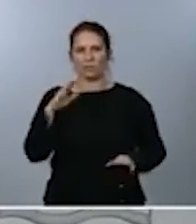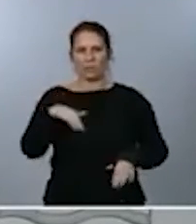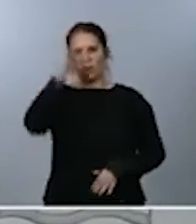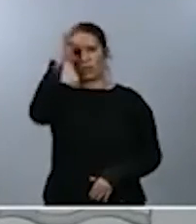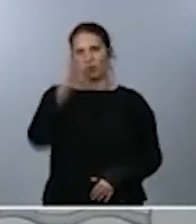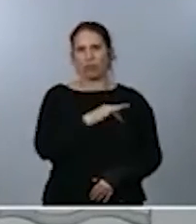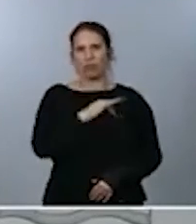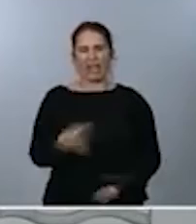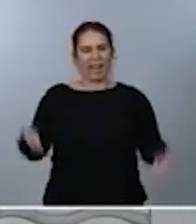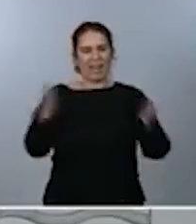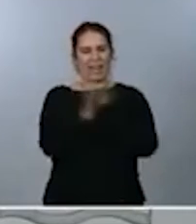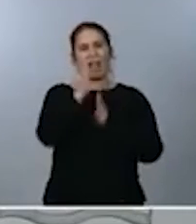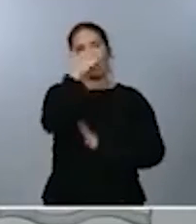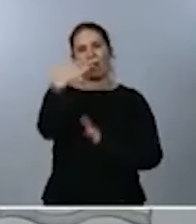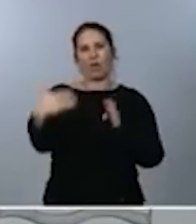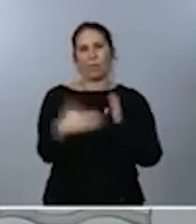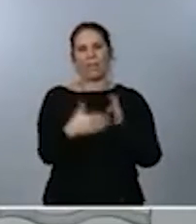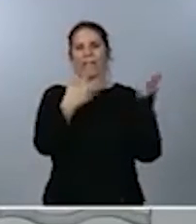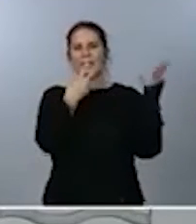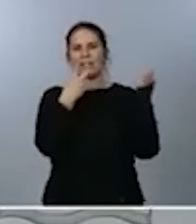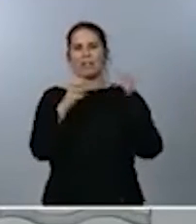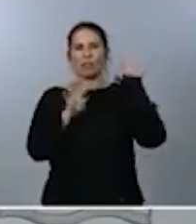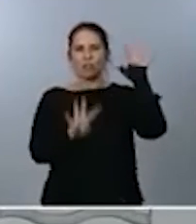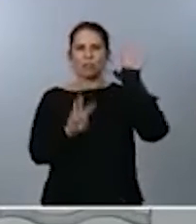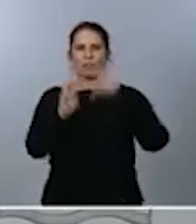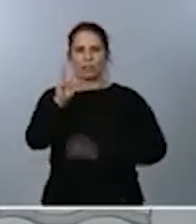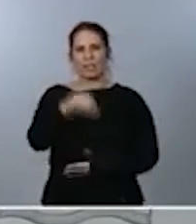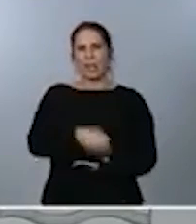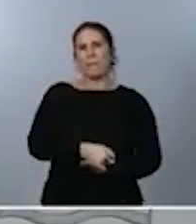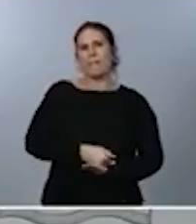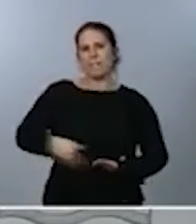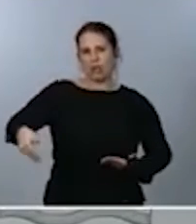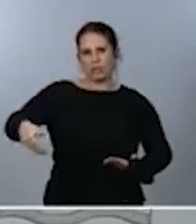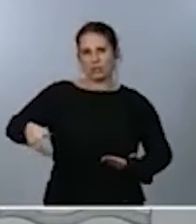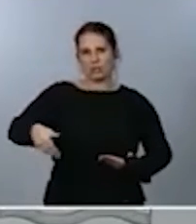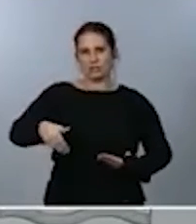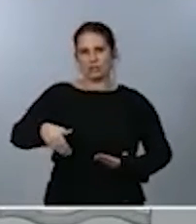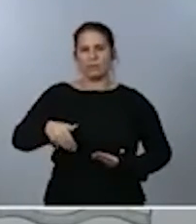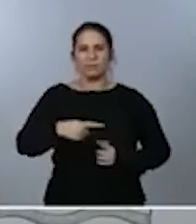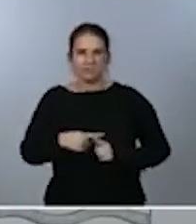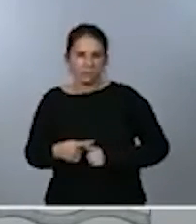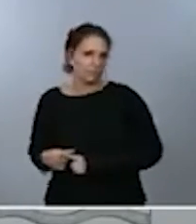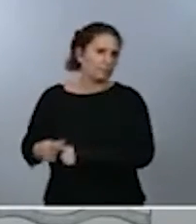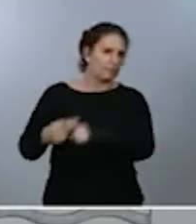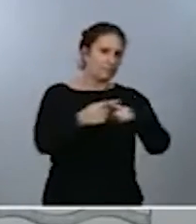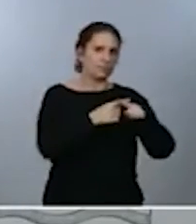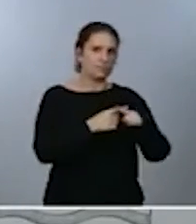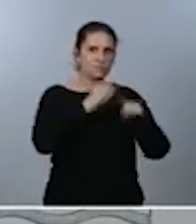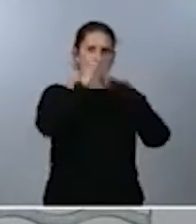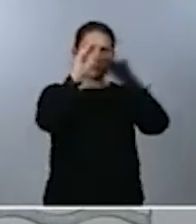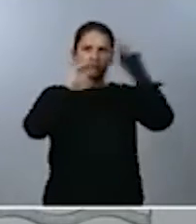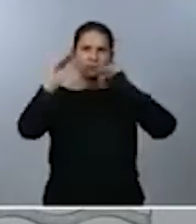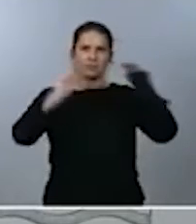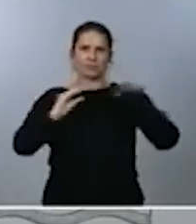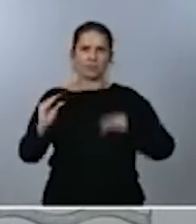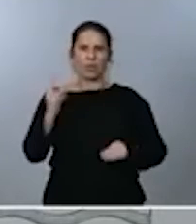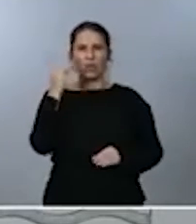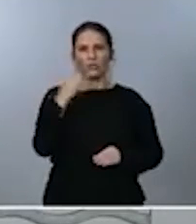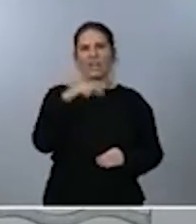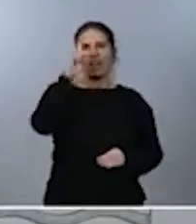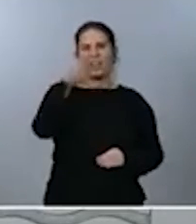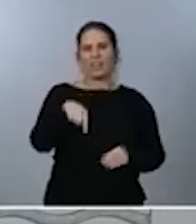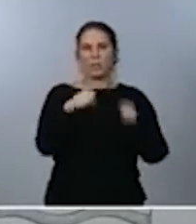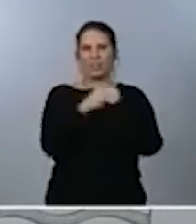.793 millones, en los que se van a distribuir entre las comunidades 2.126